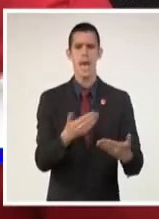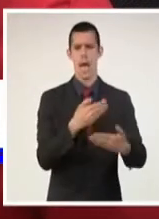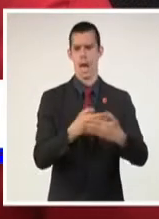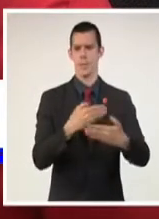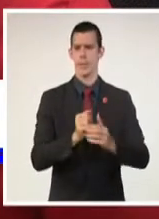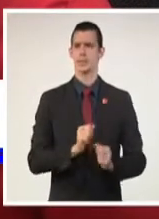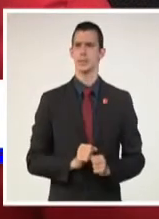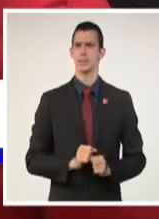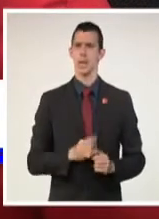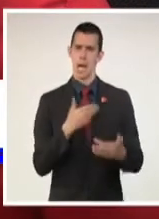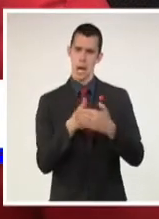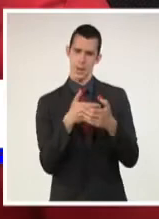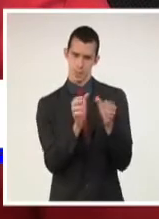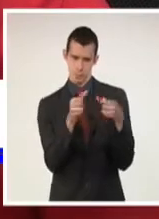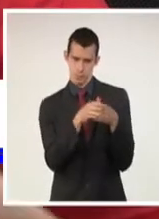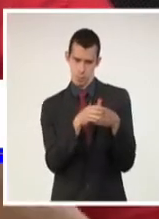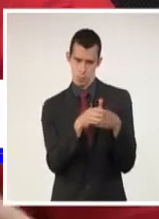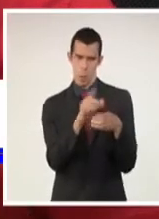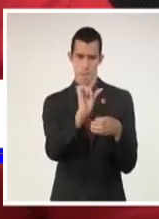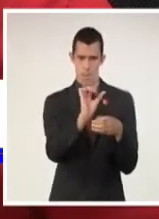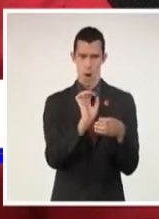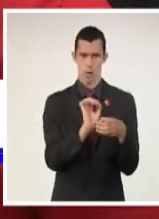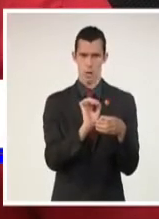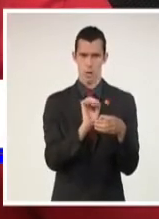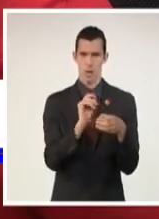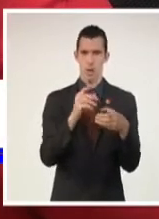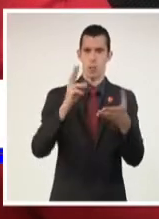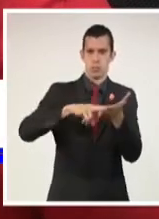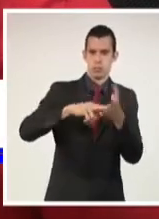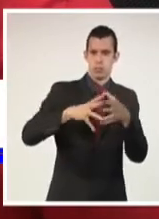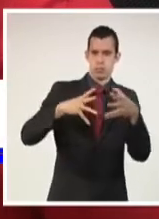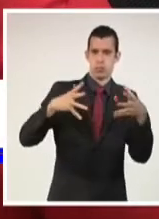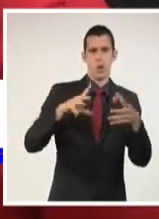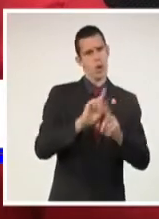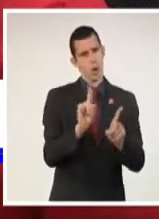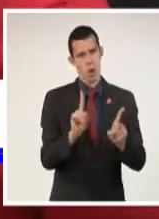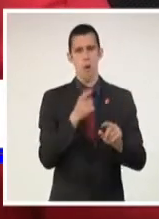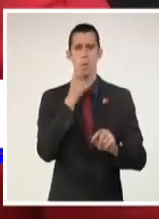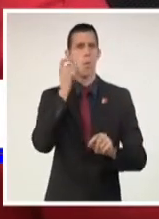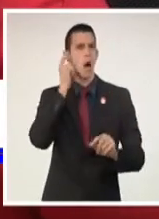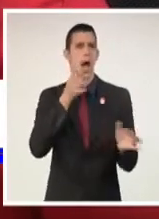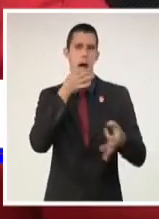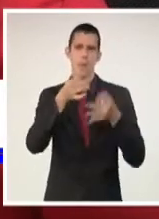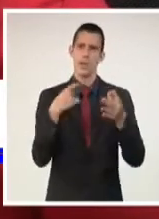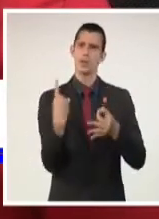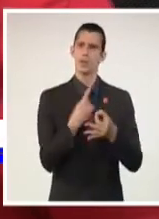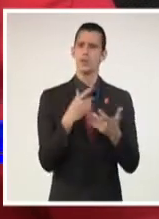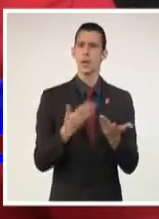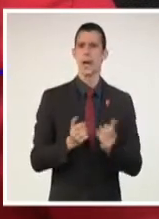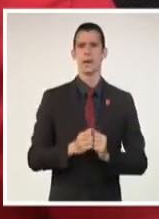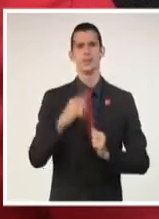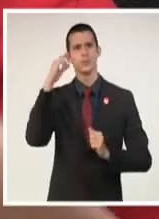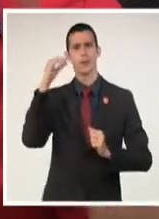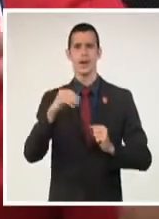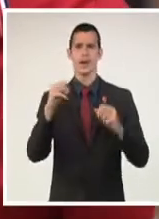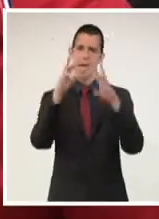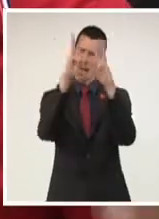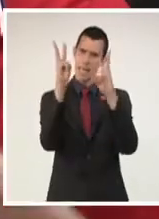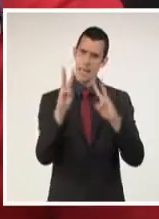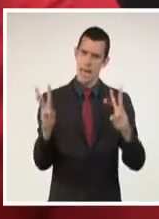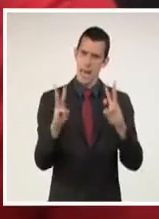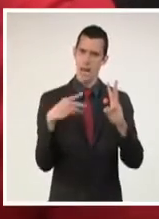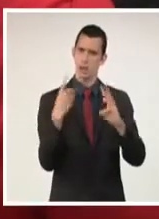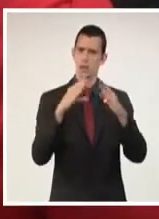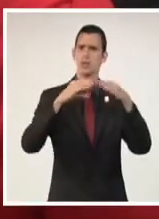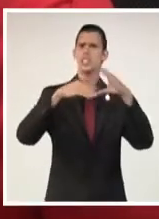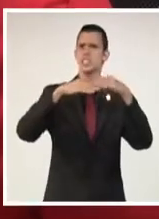través del canal de Telegram de los actores económicos y en otras reuniones que hemos tenido con los compañeros del MEP. Ya tenemos los estatutos y toda